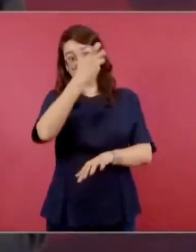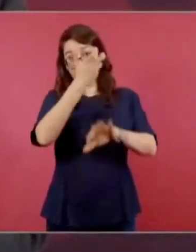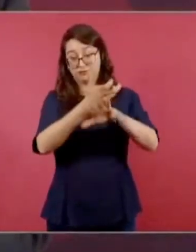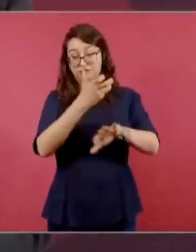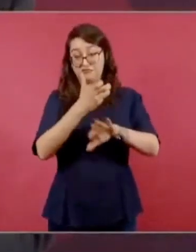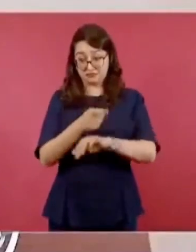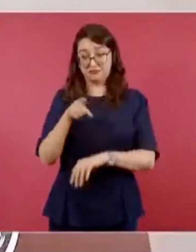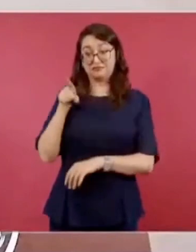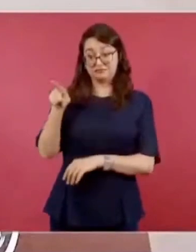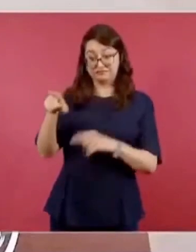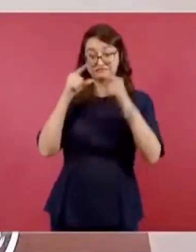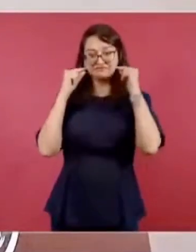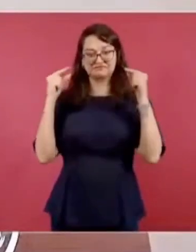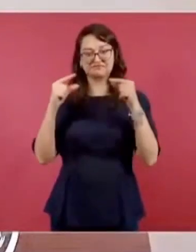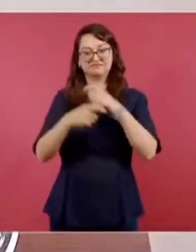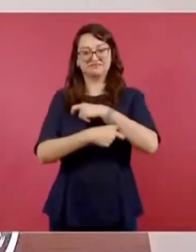Unidos,